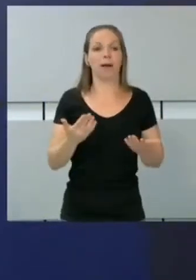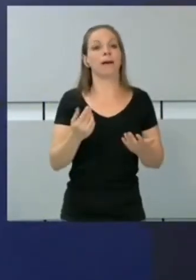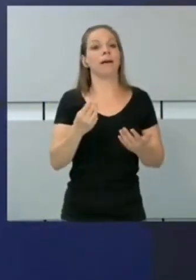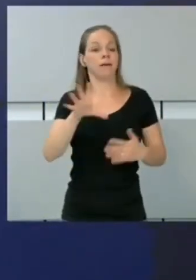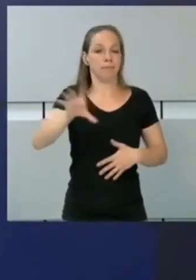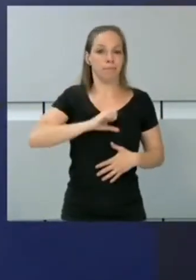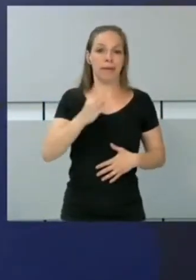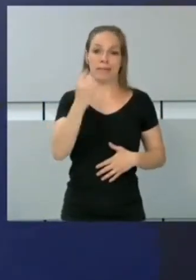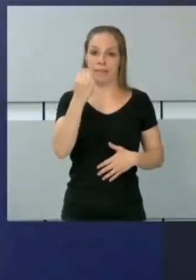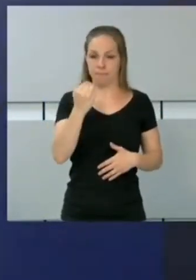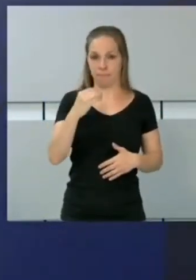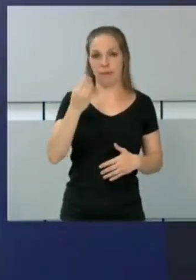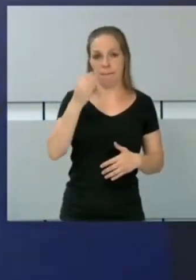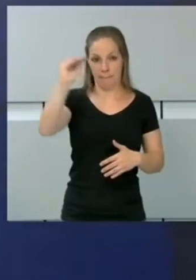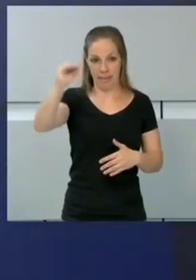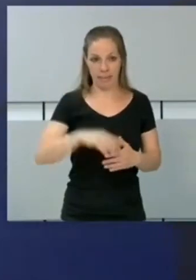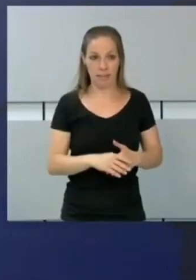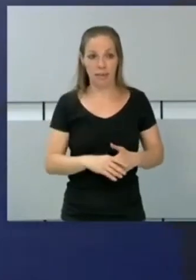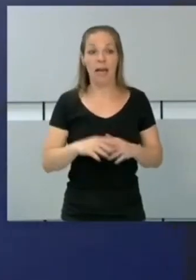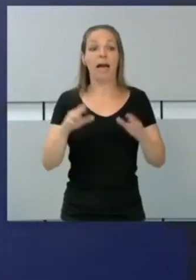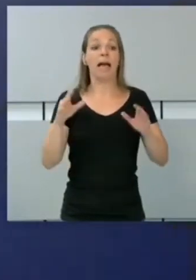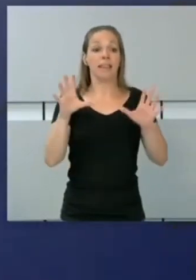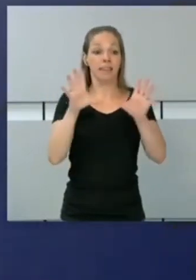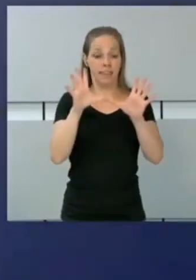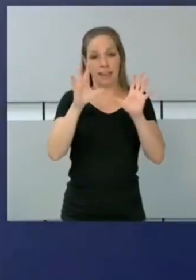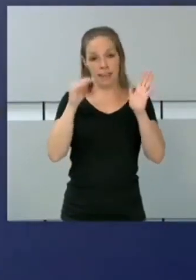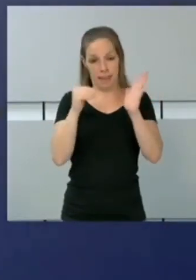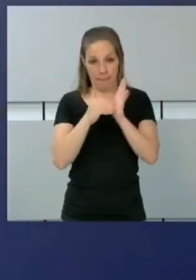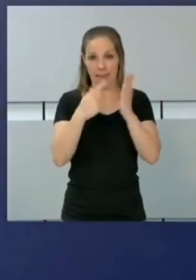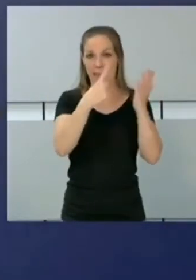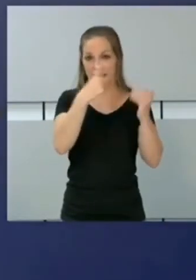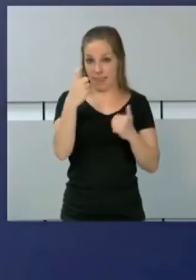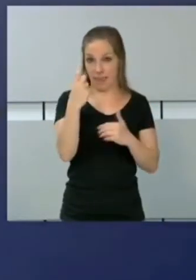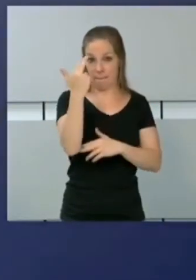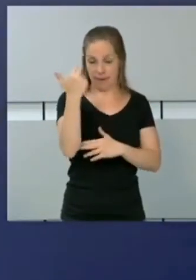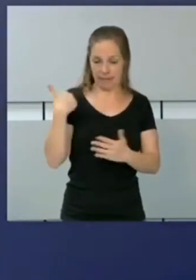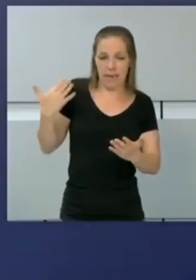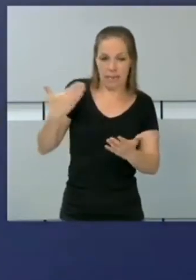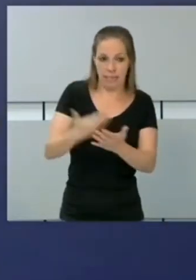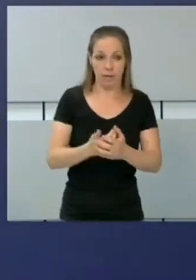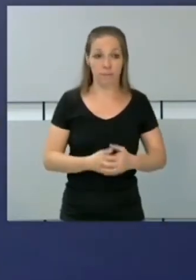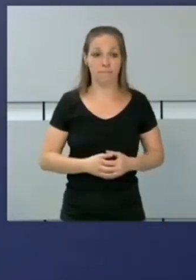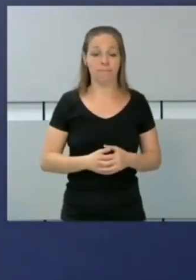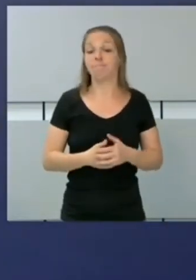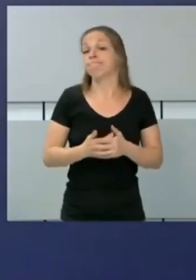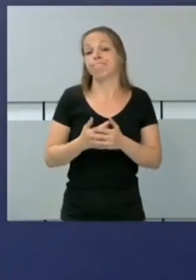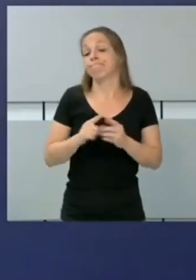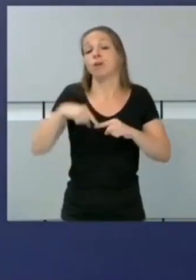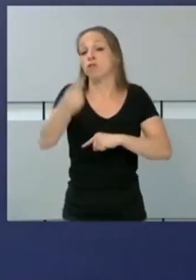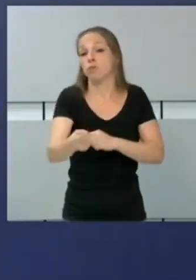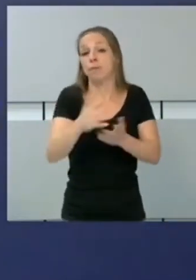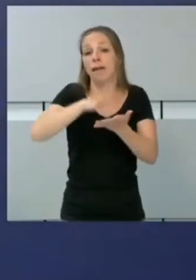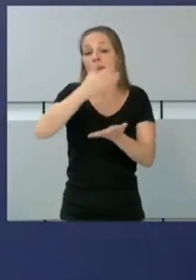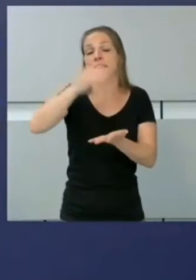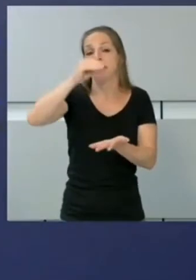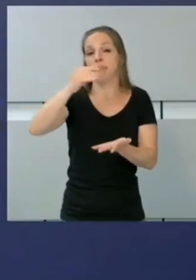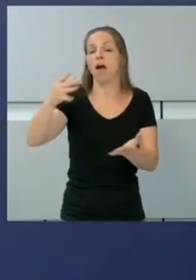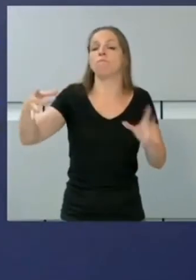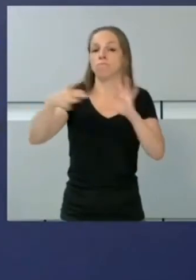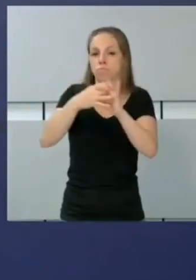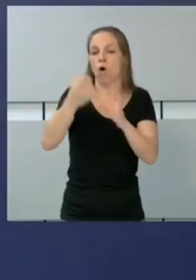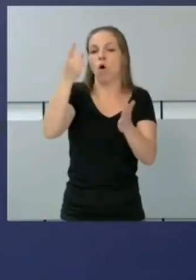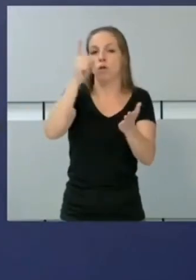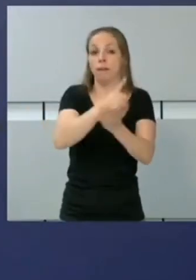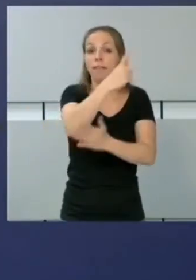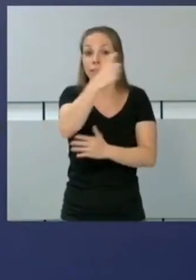se han notificado más de 10.100 casos desde el viernes. Y esta subida provoca también el incremento de la incidencia que vuelve a los 100.000